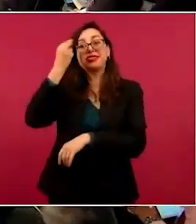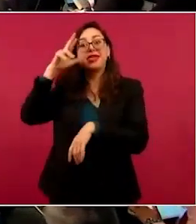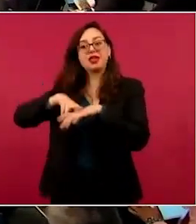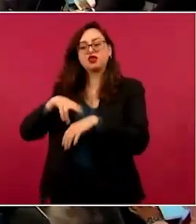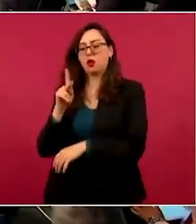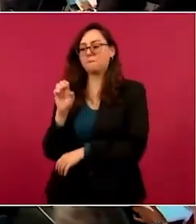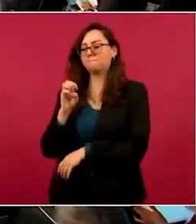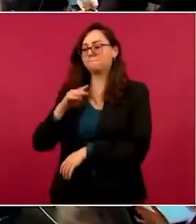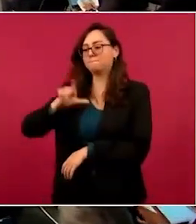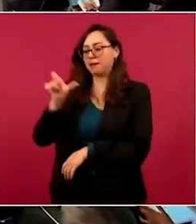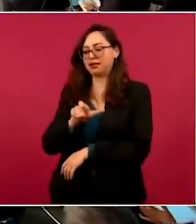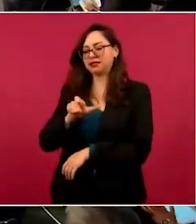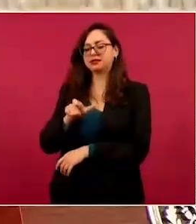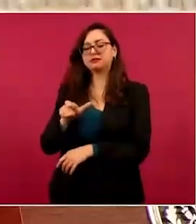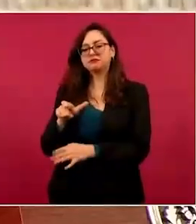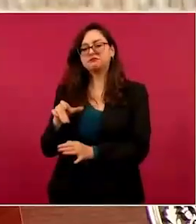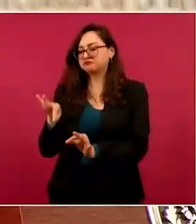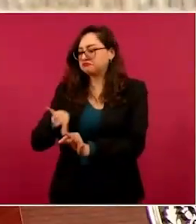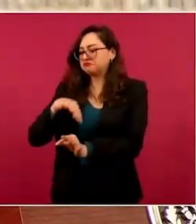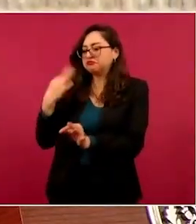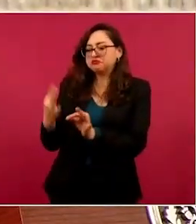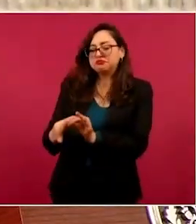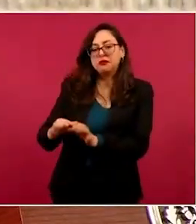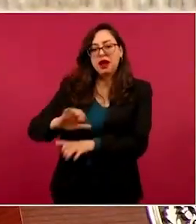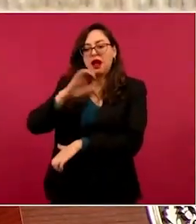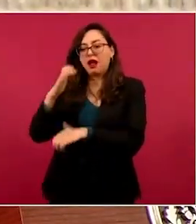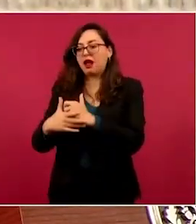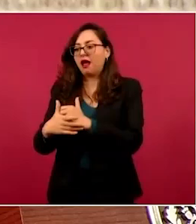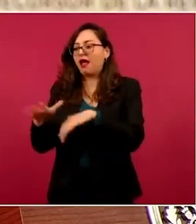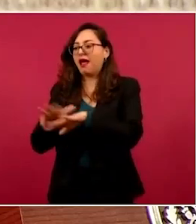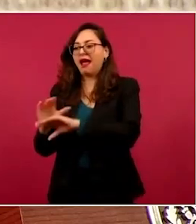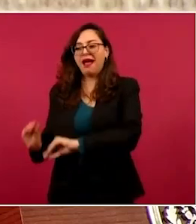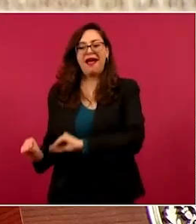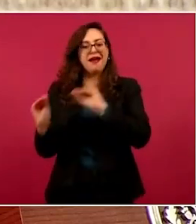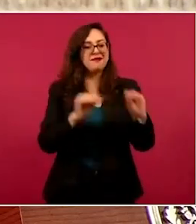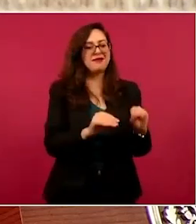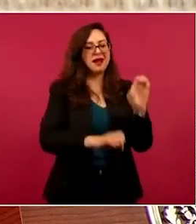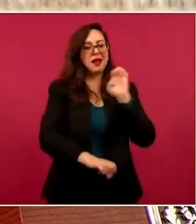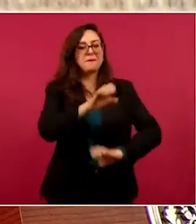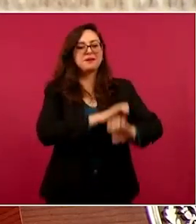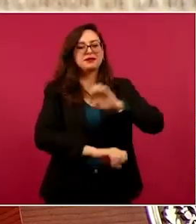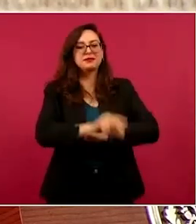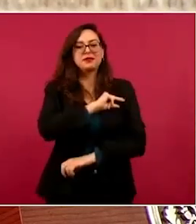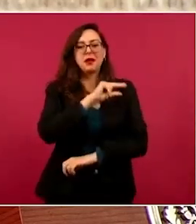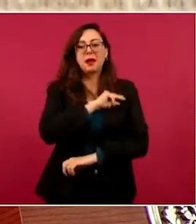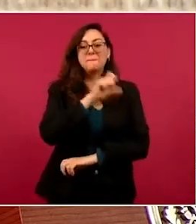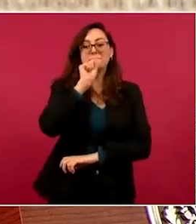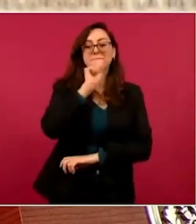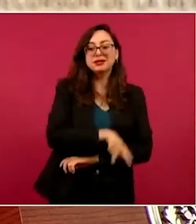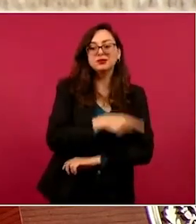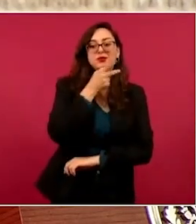trabajando en empresas petroleras privadas.